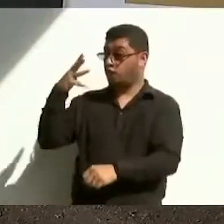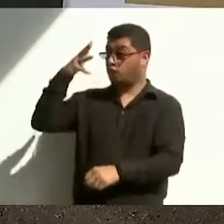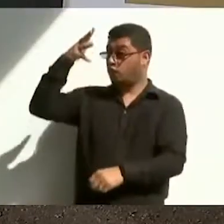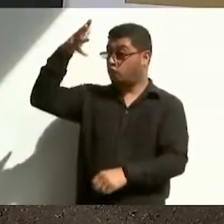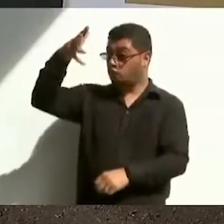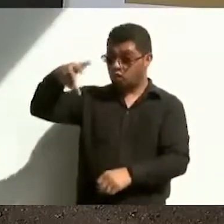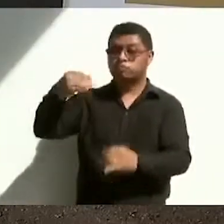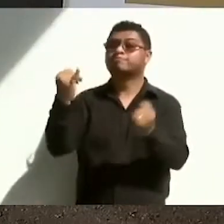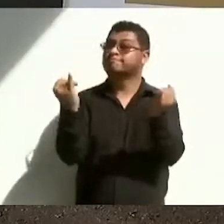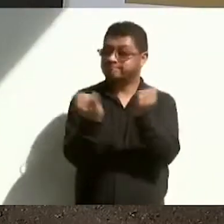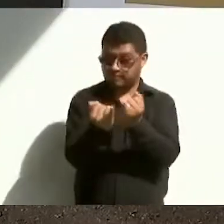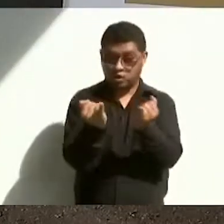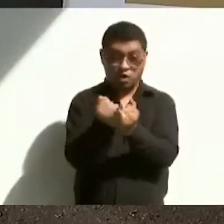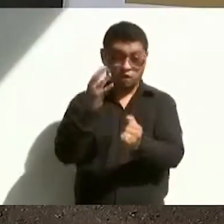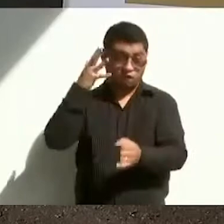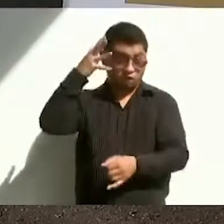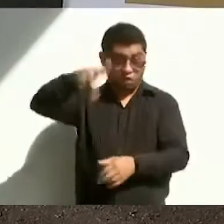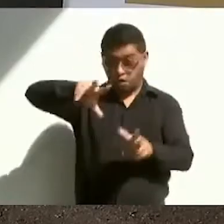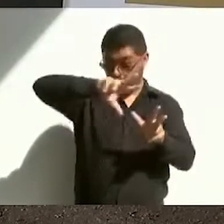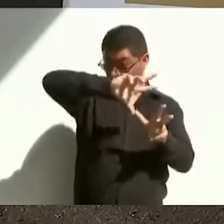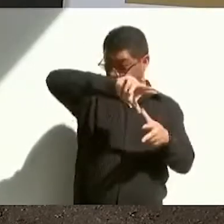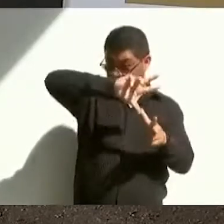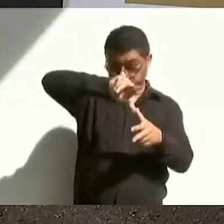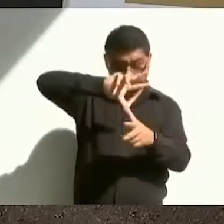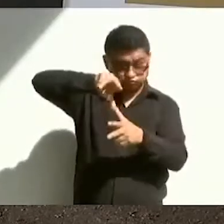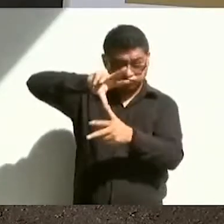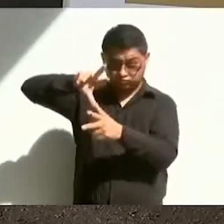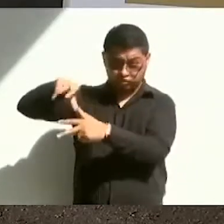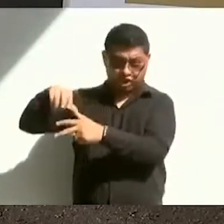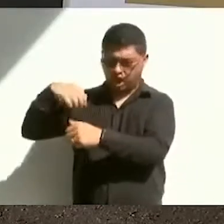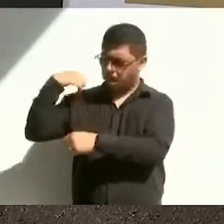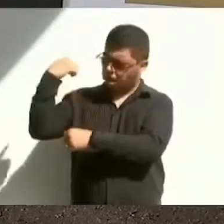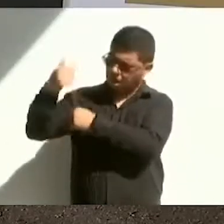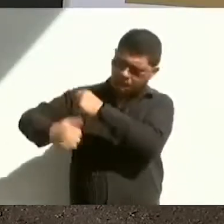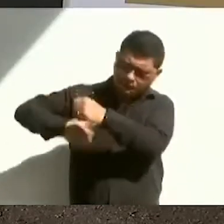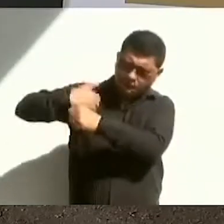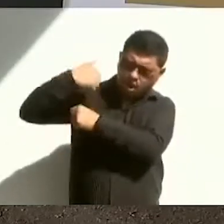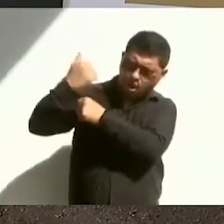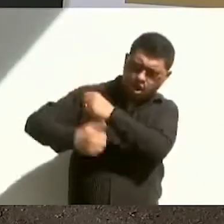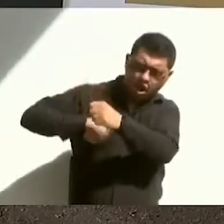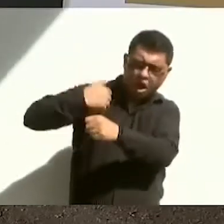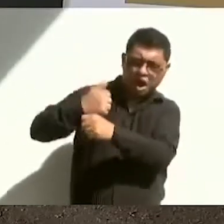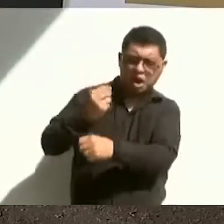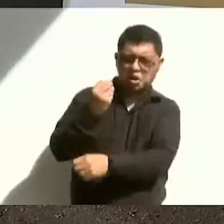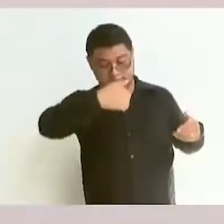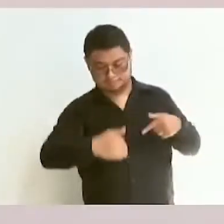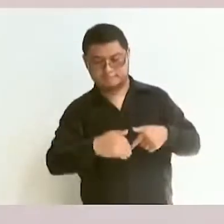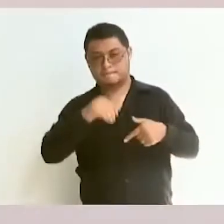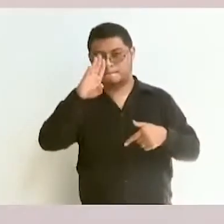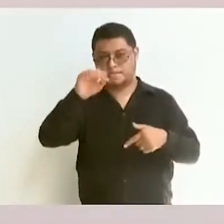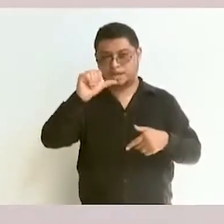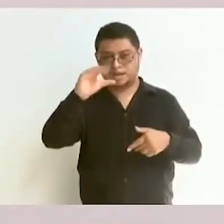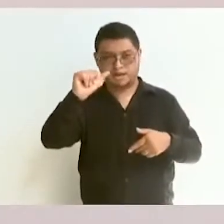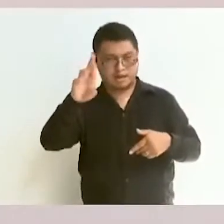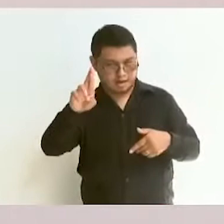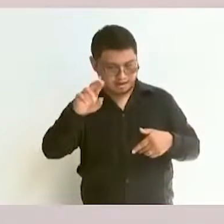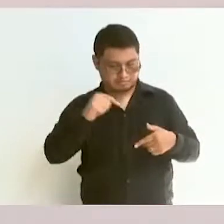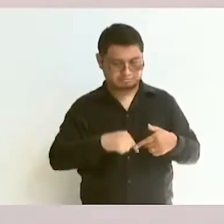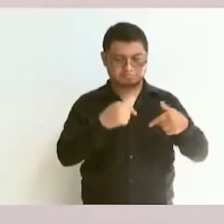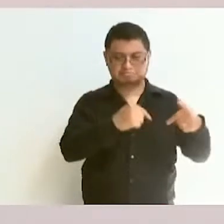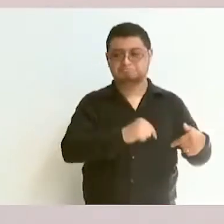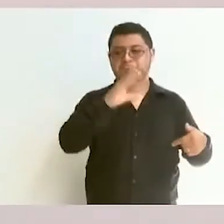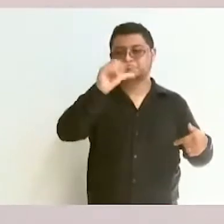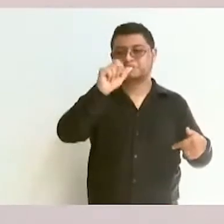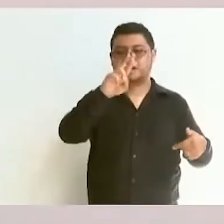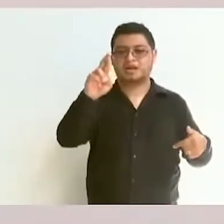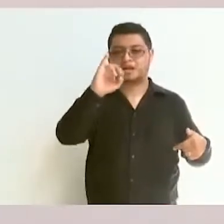Andrés Manuel López Obrador, durante la supervisión de obra del tramo 4 de Isamal Cancún. Ante el gobernador Mauricio Vila